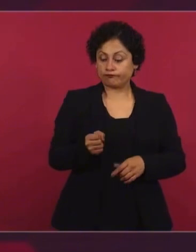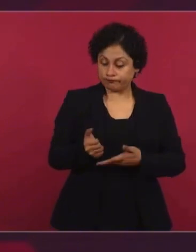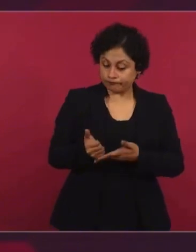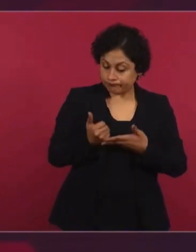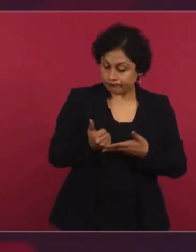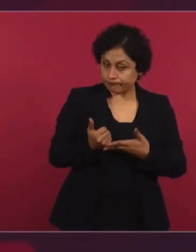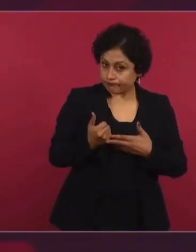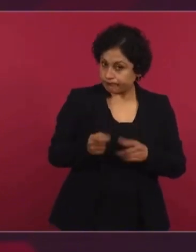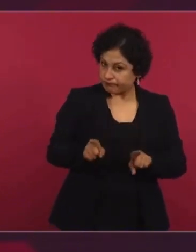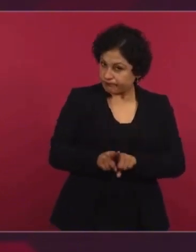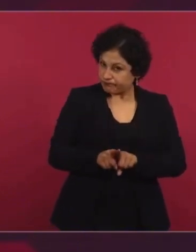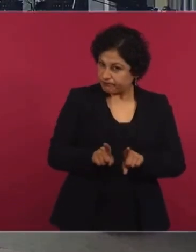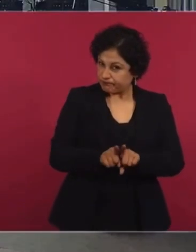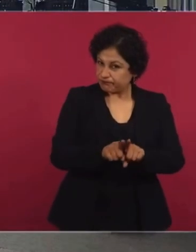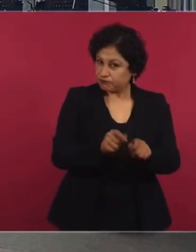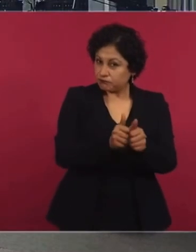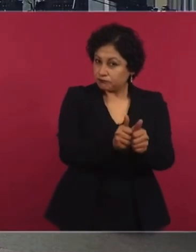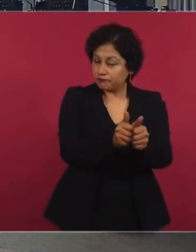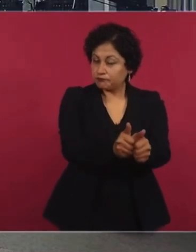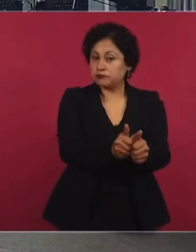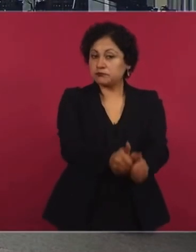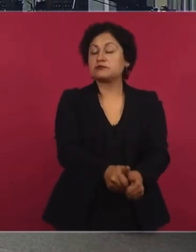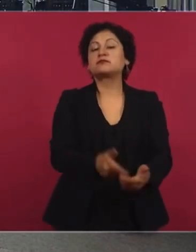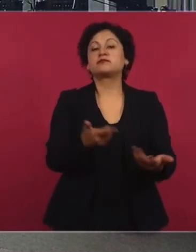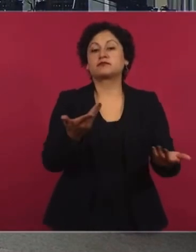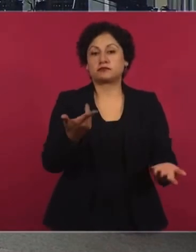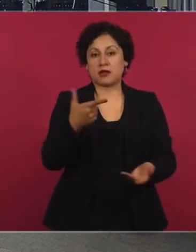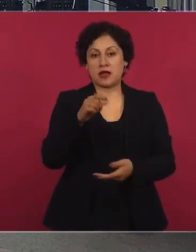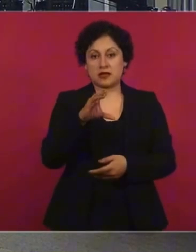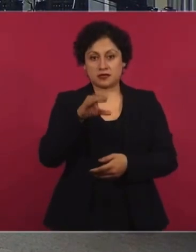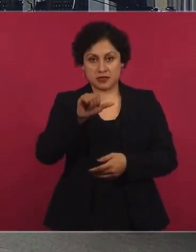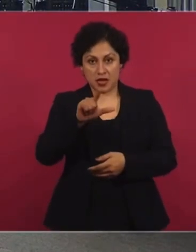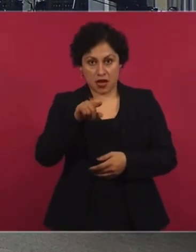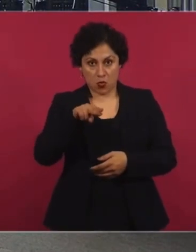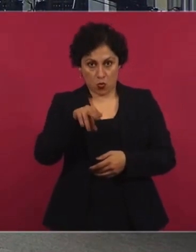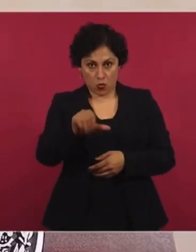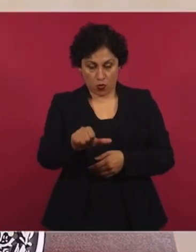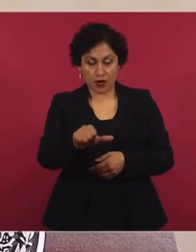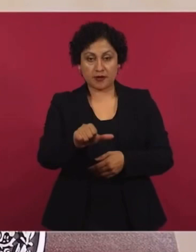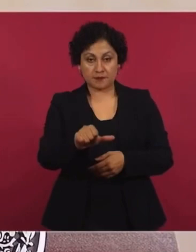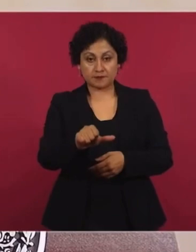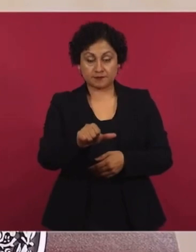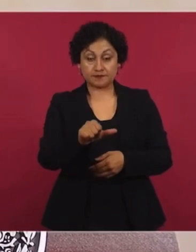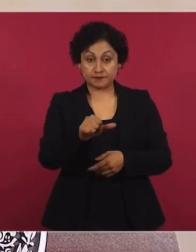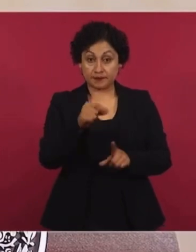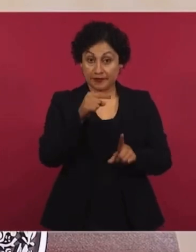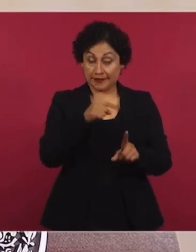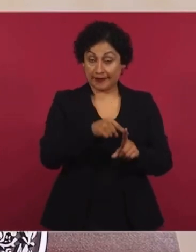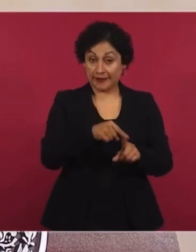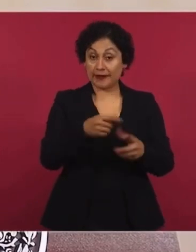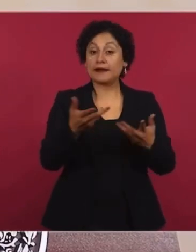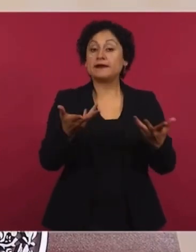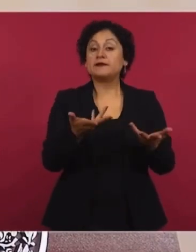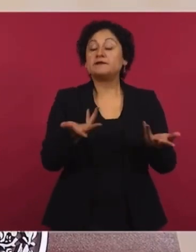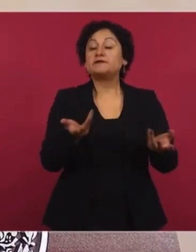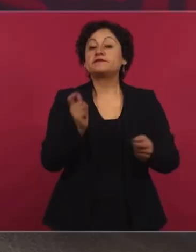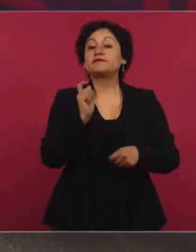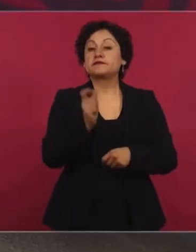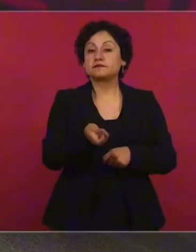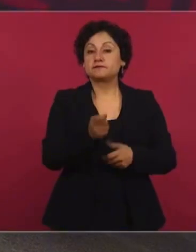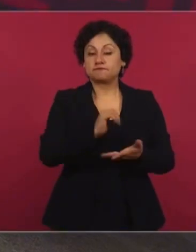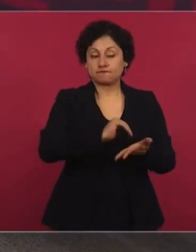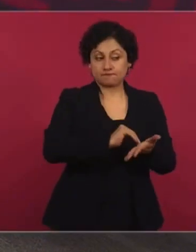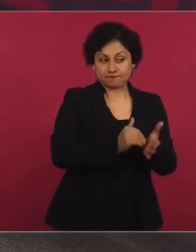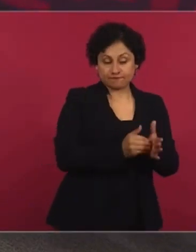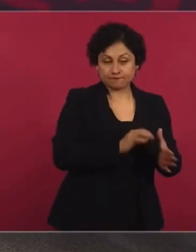y García Luna actuaba y tenía relación con las bandas